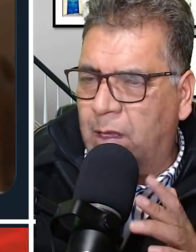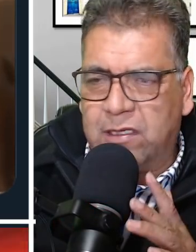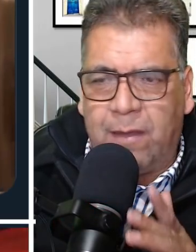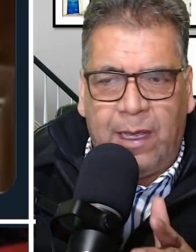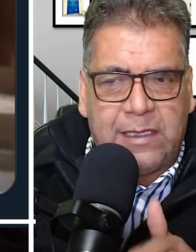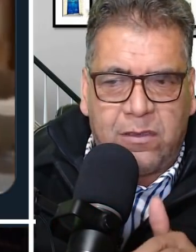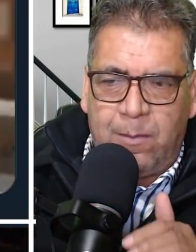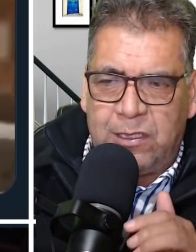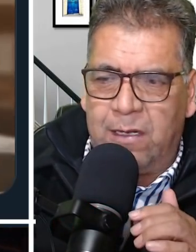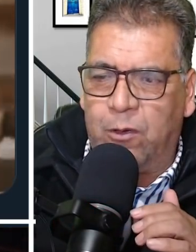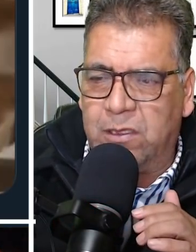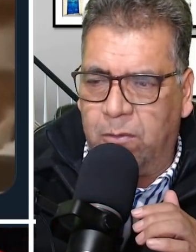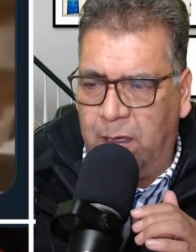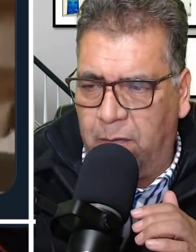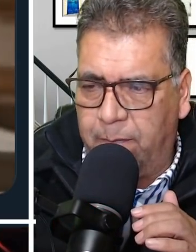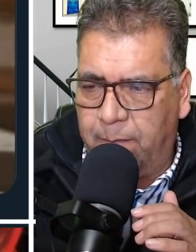amigos y amigas nos vemos en el próximo video do